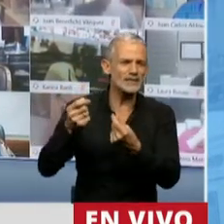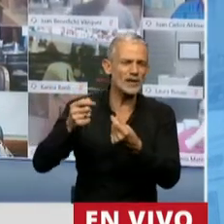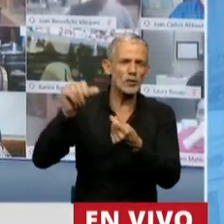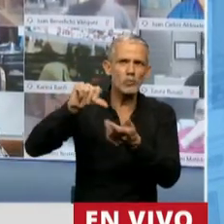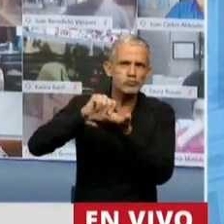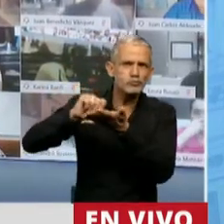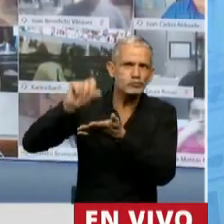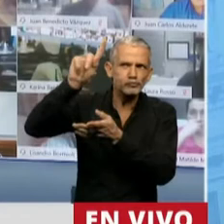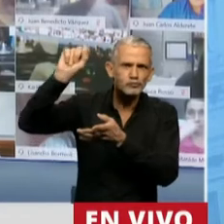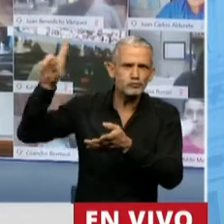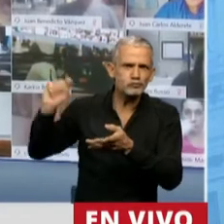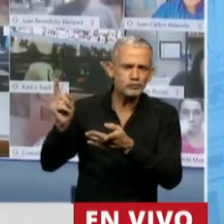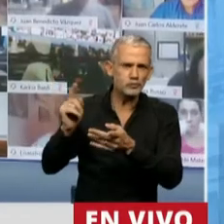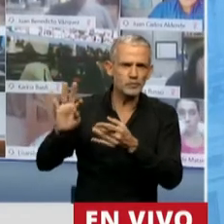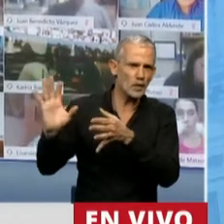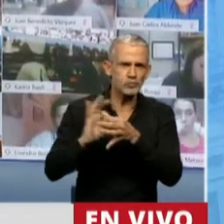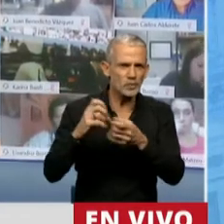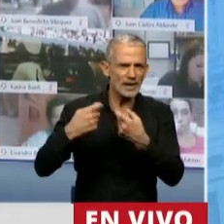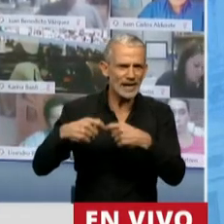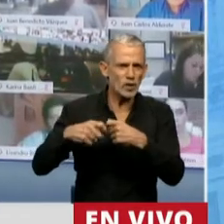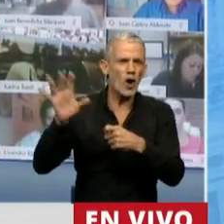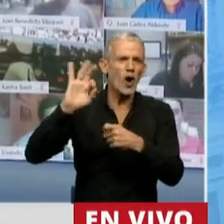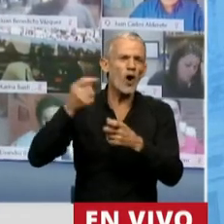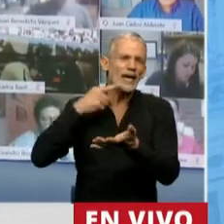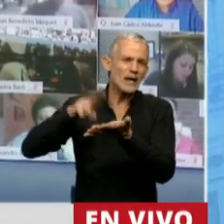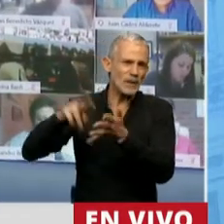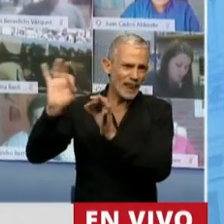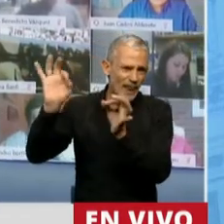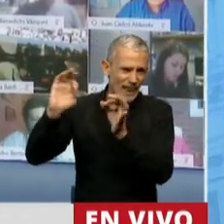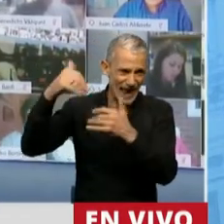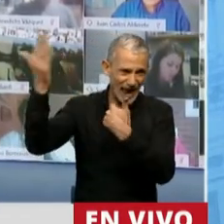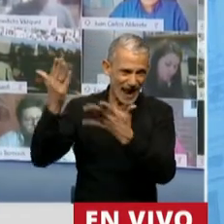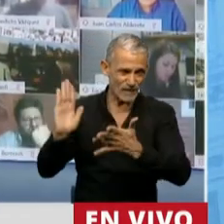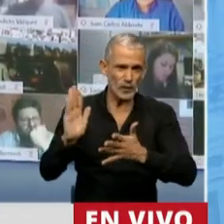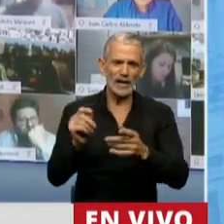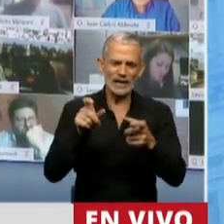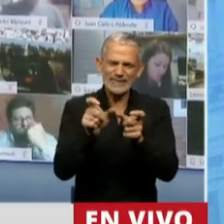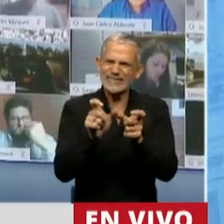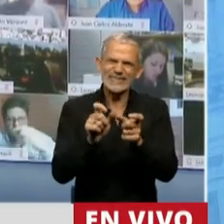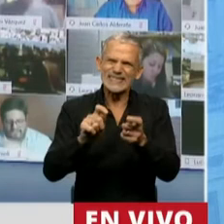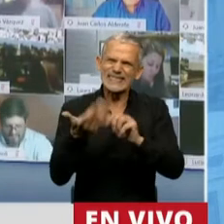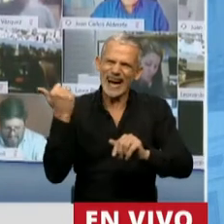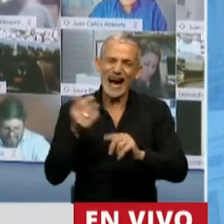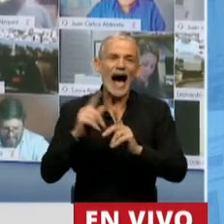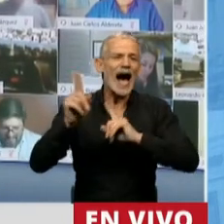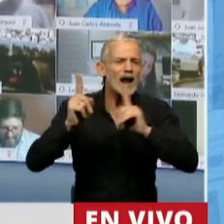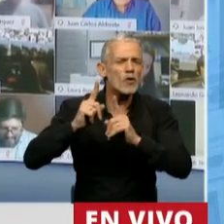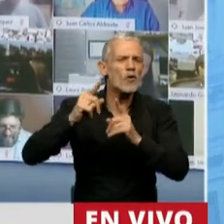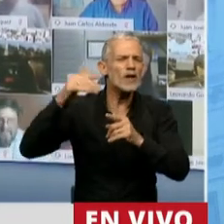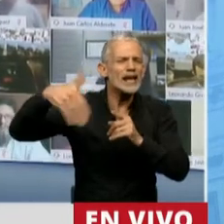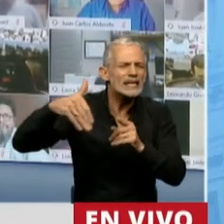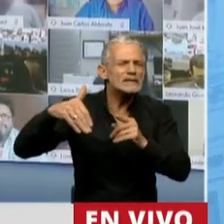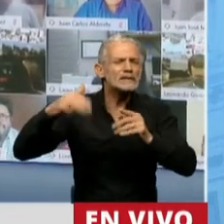jurisdicciones no cooperantes o jurisdicciones no baja o nula tributación, reemplazar el tengan algún tipo de